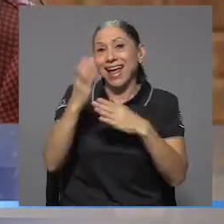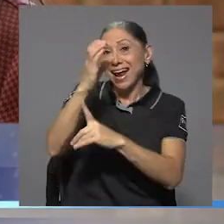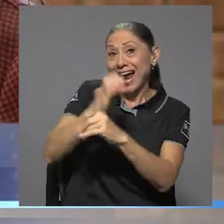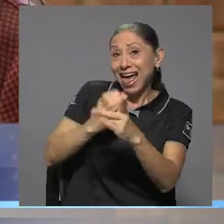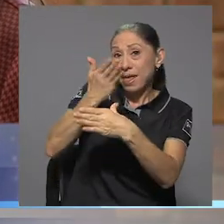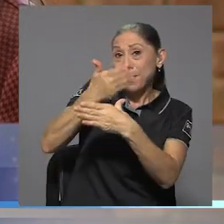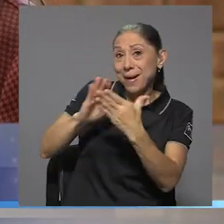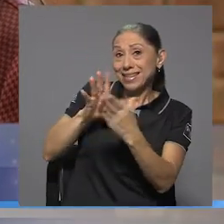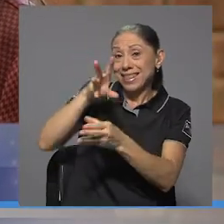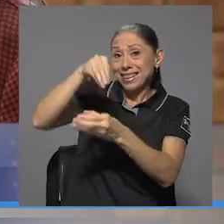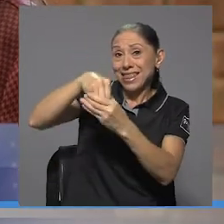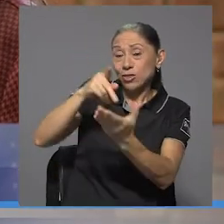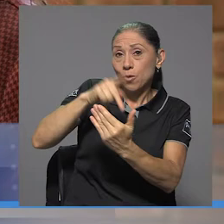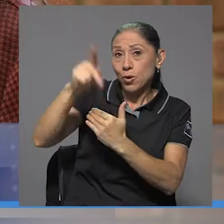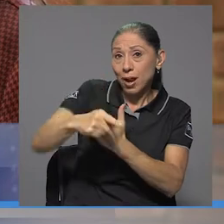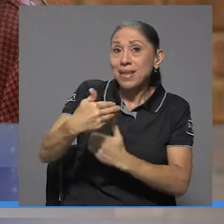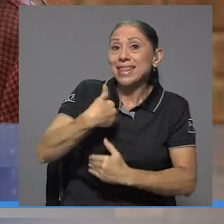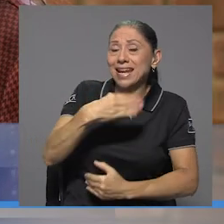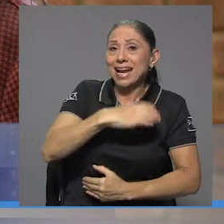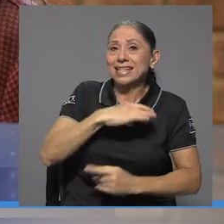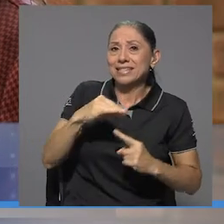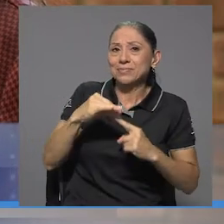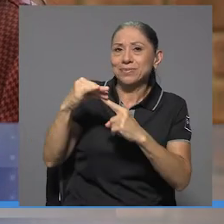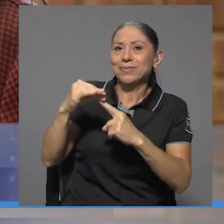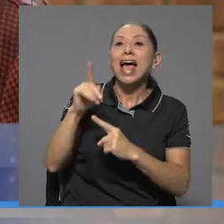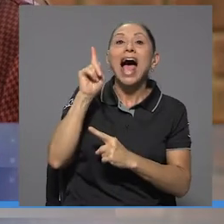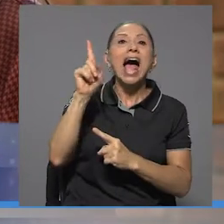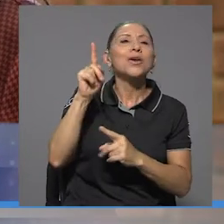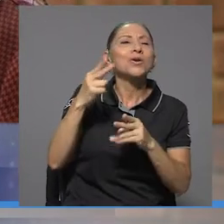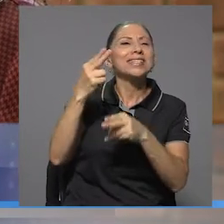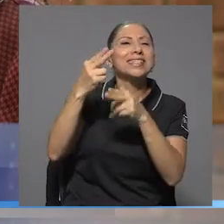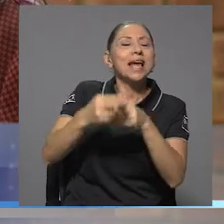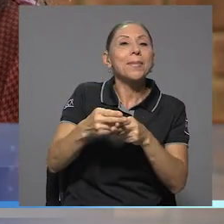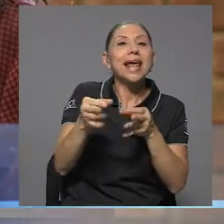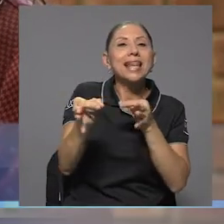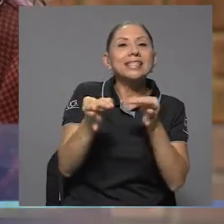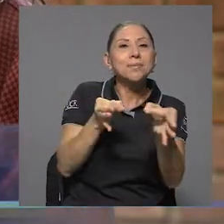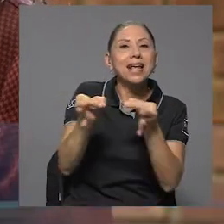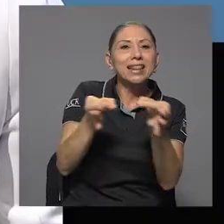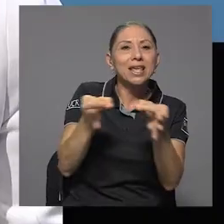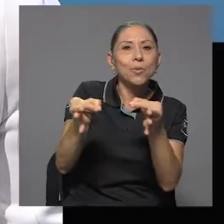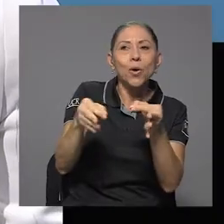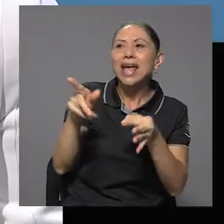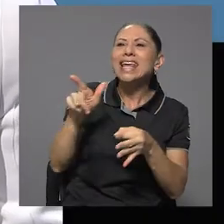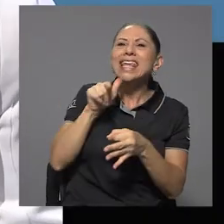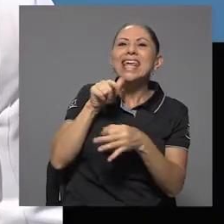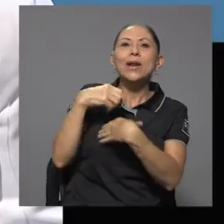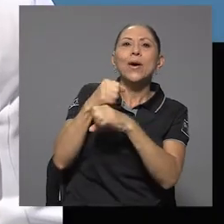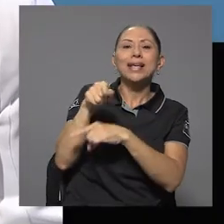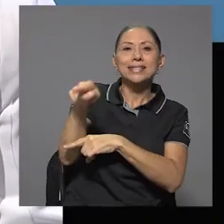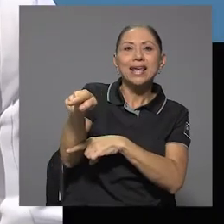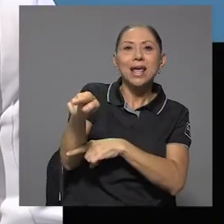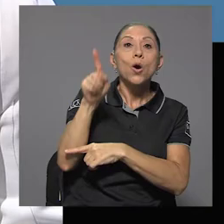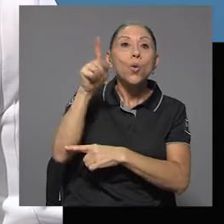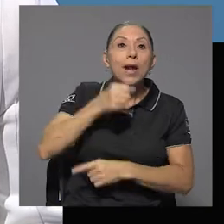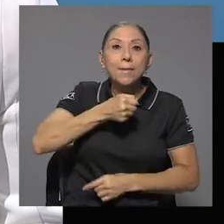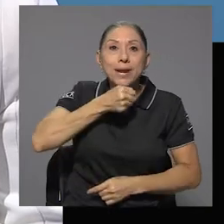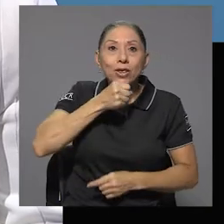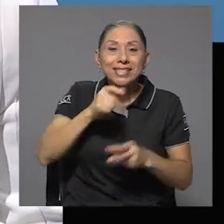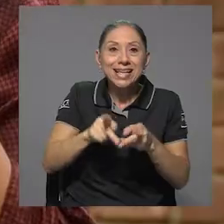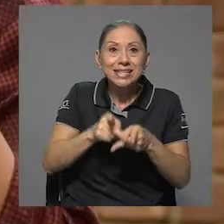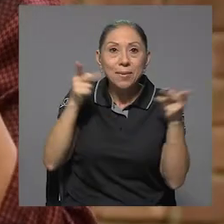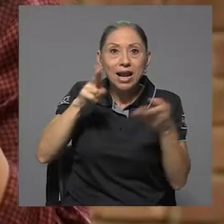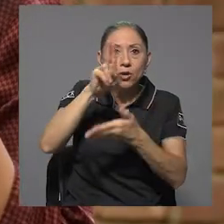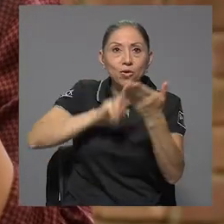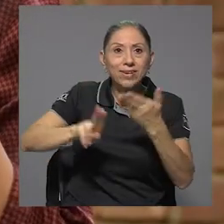entonces, por ejemplo, hay una sección que se llama el Explicativo, que lo genera una periodista del Semanario de la Universidad, ¿verdad? Entonces, ahí es como